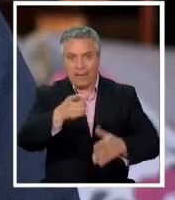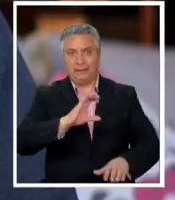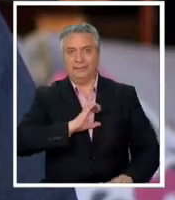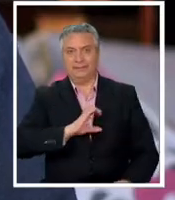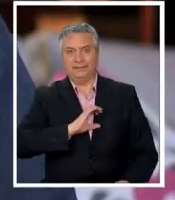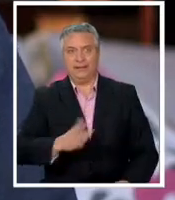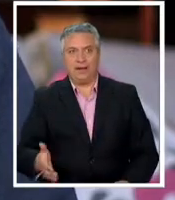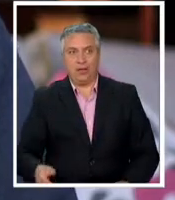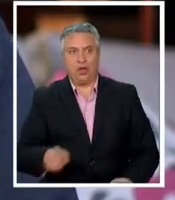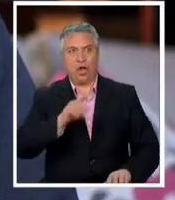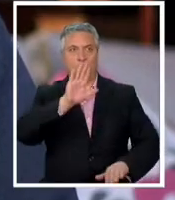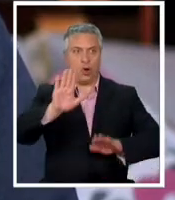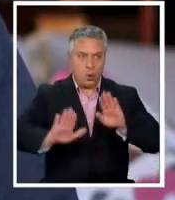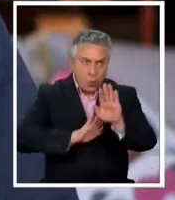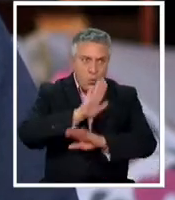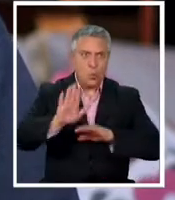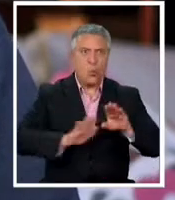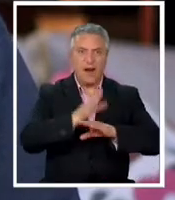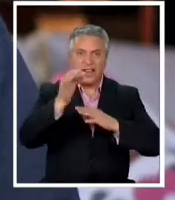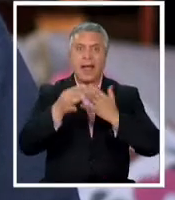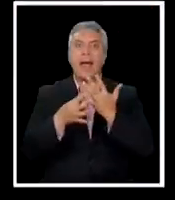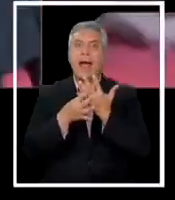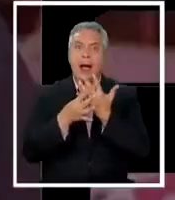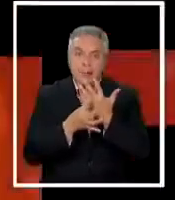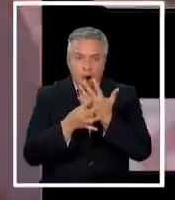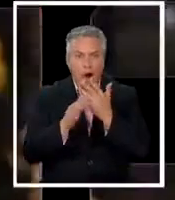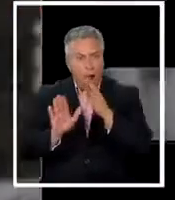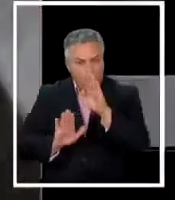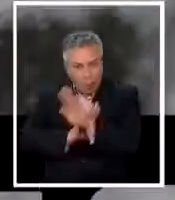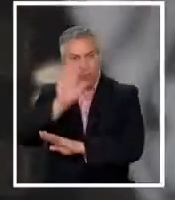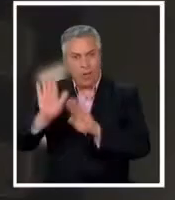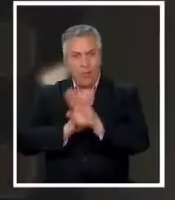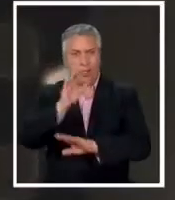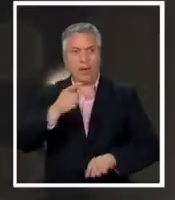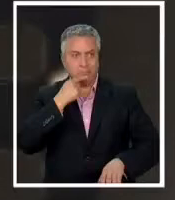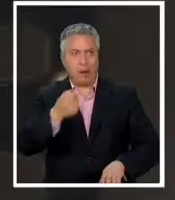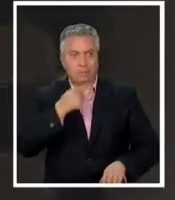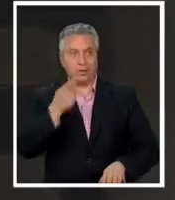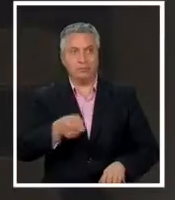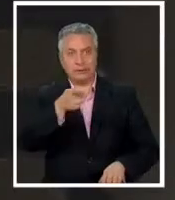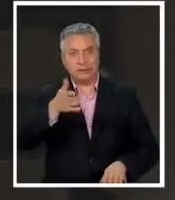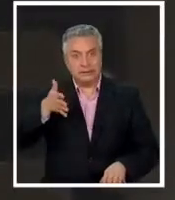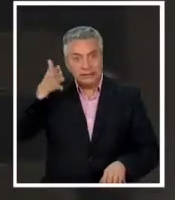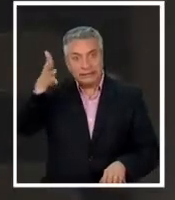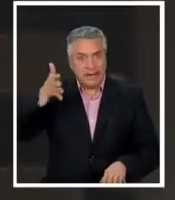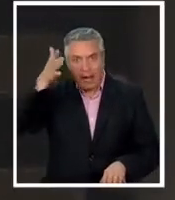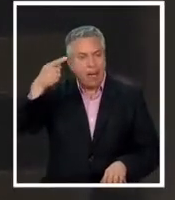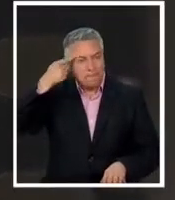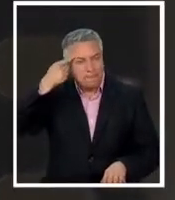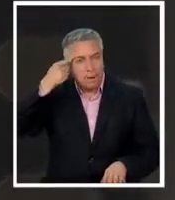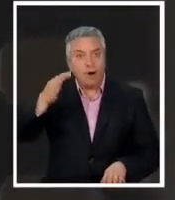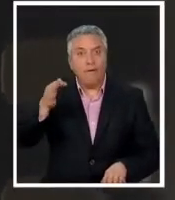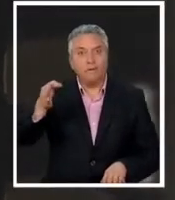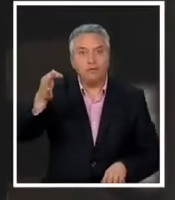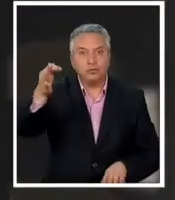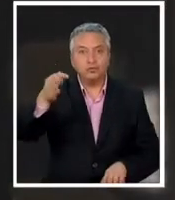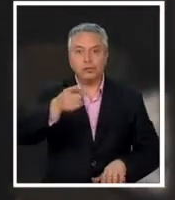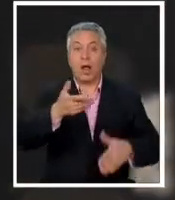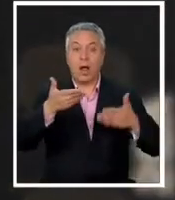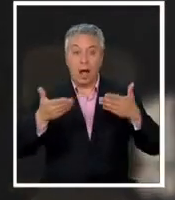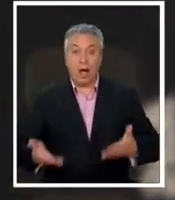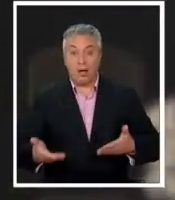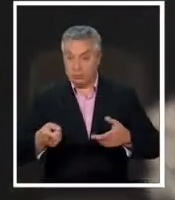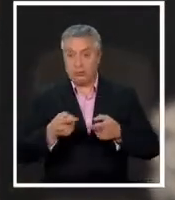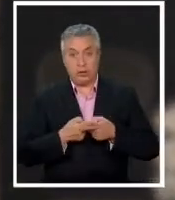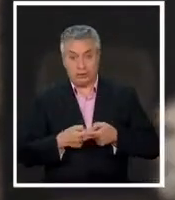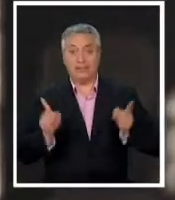Y cuidaran bien a la señora Sin embargo los consejos y las charlas eran pensando en un futuro En el presente la realidad